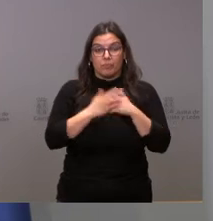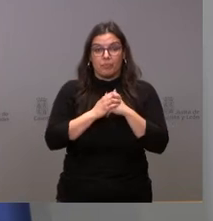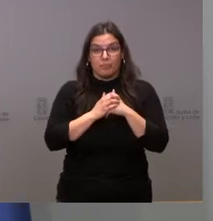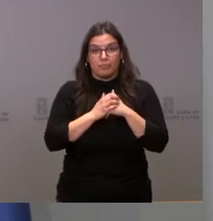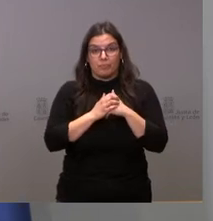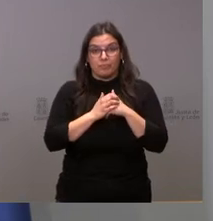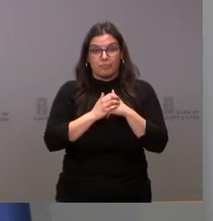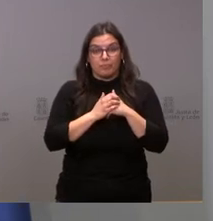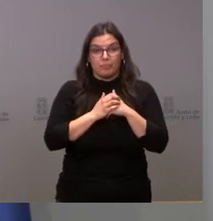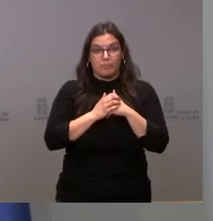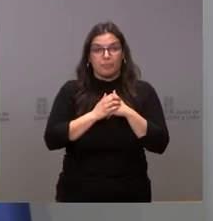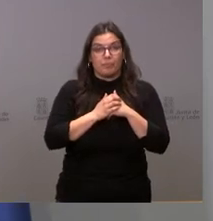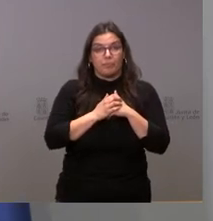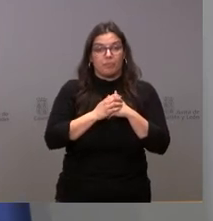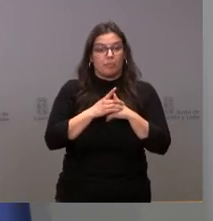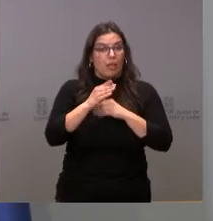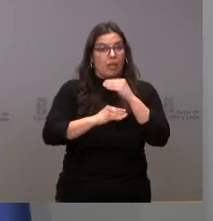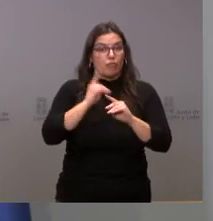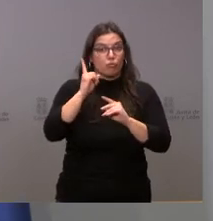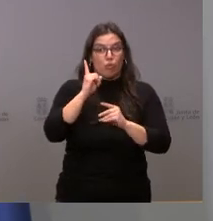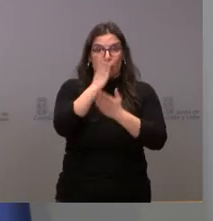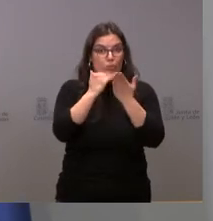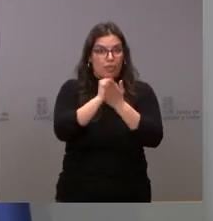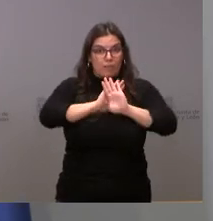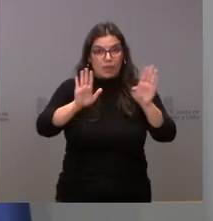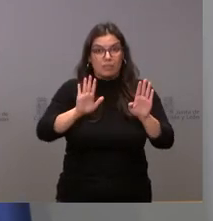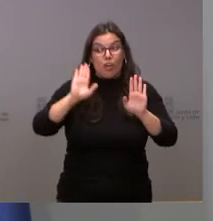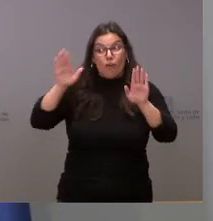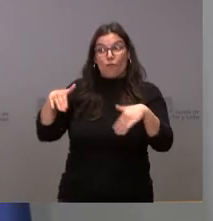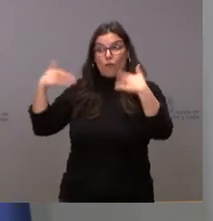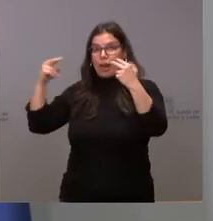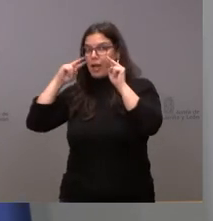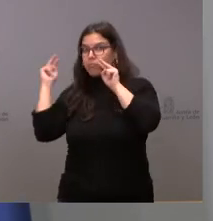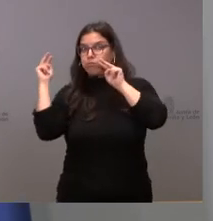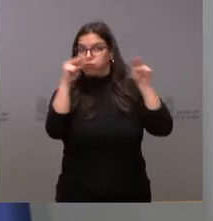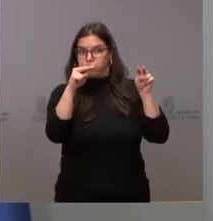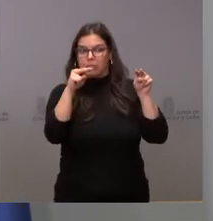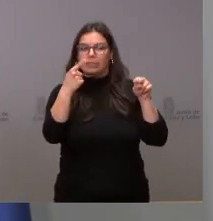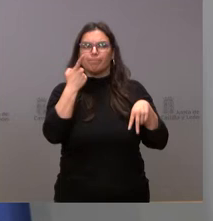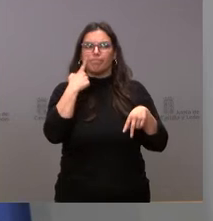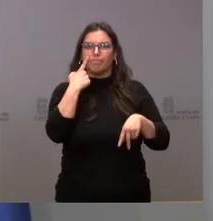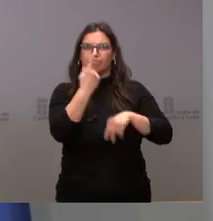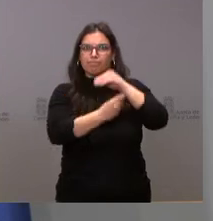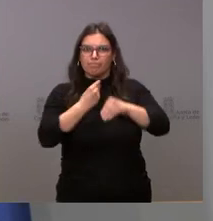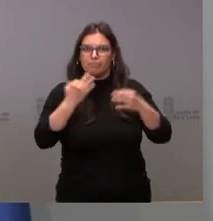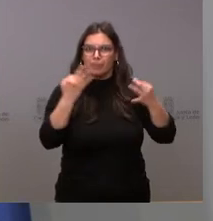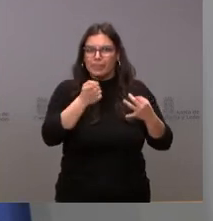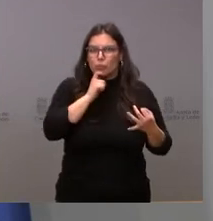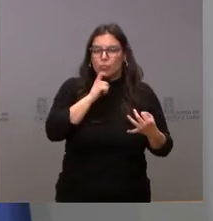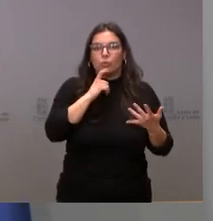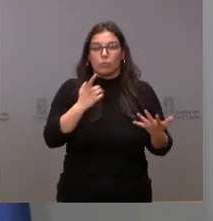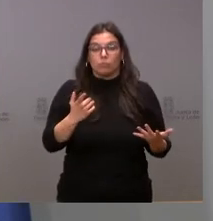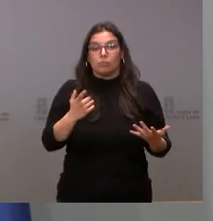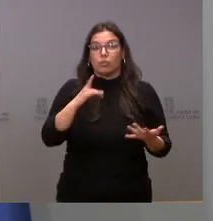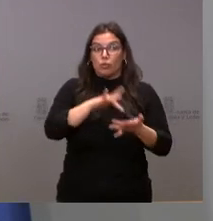adhian en el ámbito de nuestra comunidad autónoma. Estaban muchos ojos de fuera de Castilla y León, puestos en Castilla y León durante mucho tiempo. Ha sido